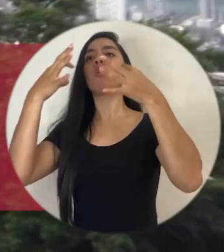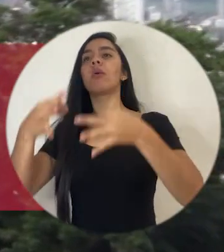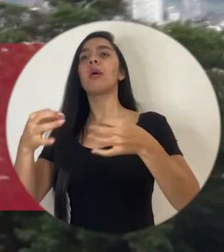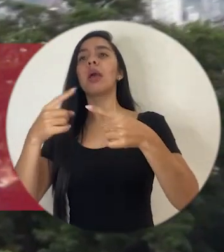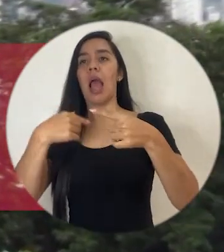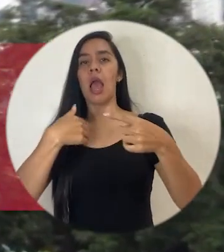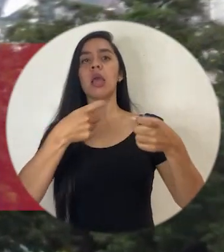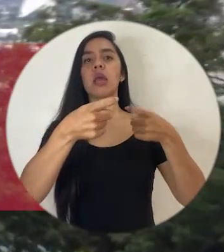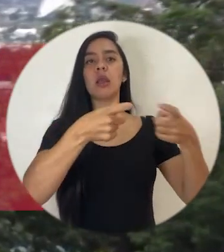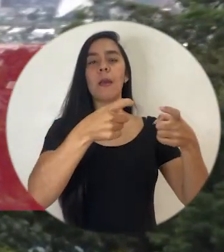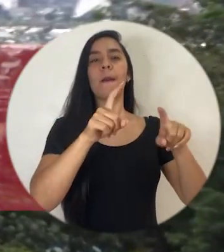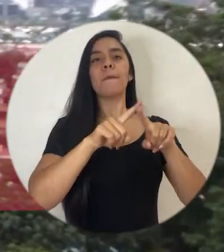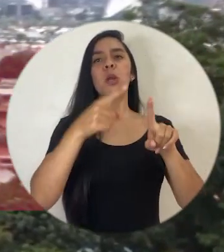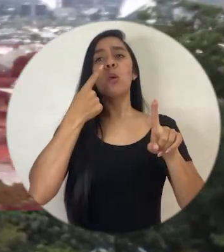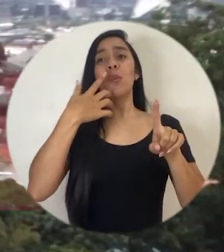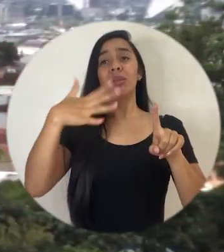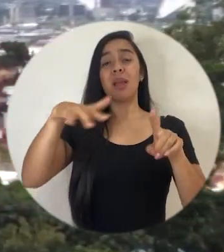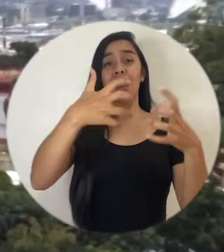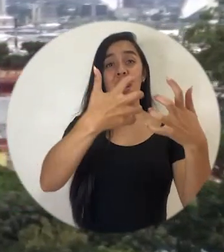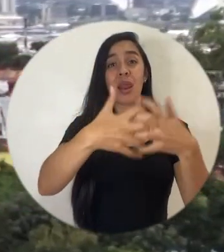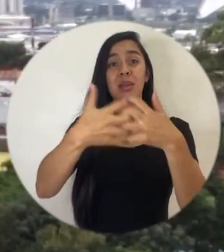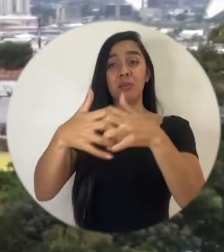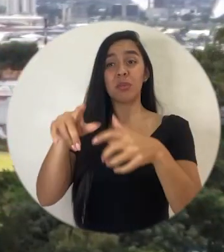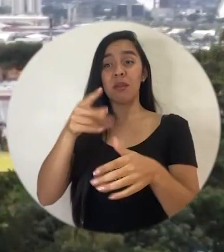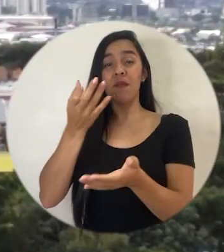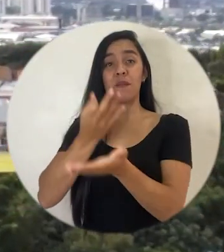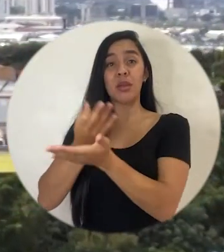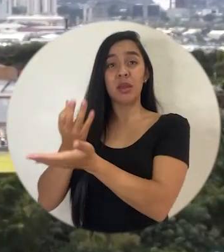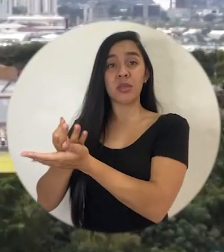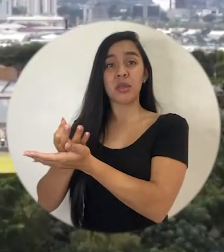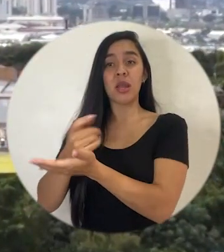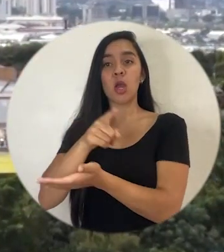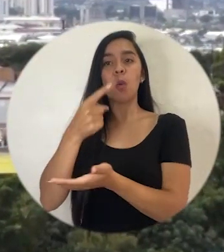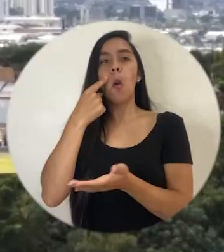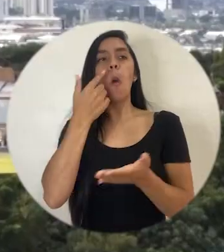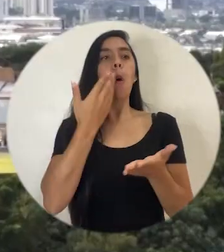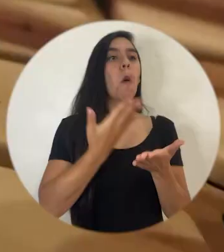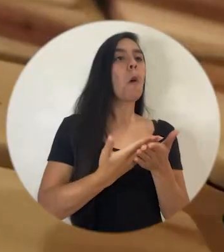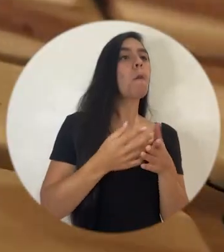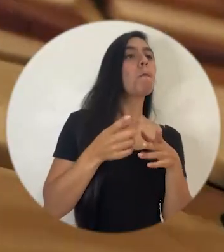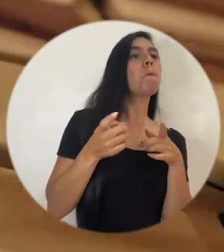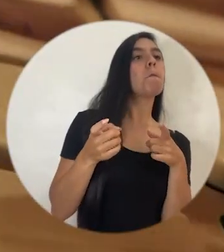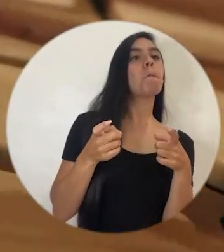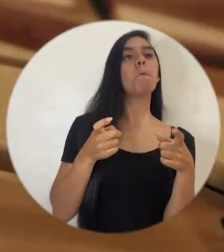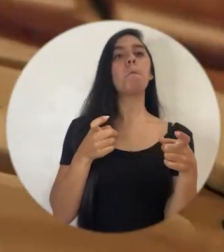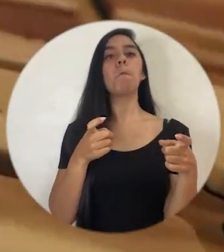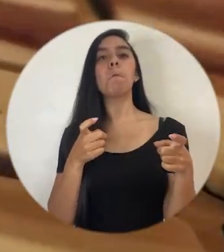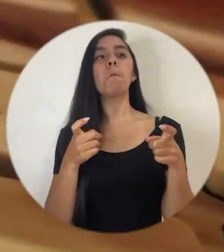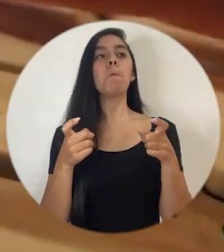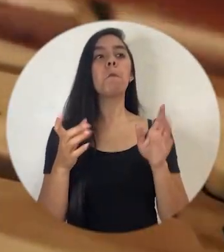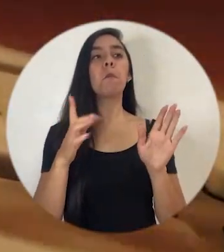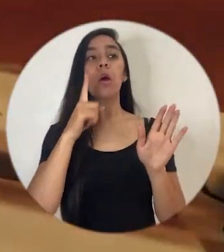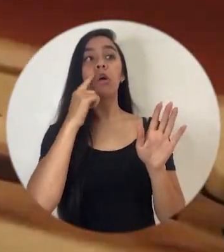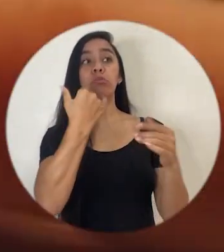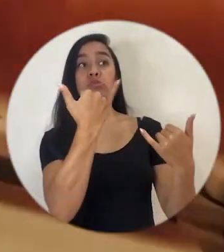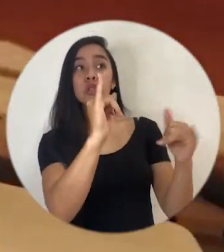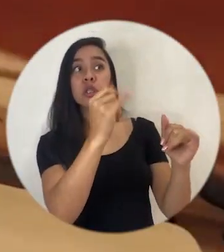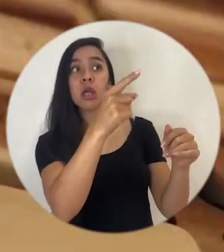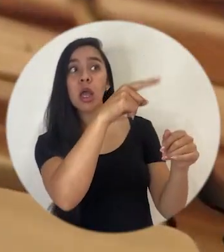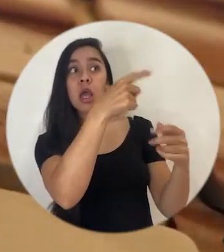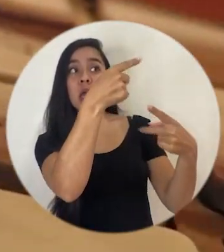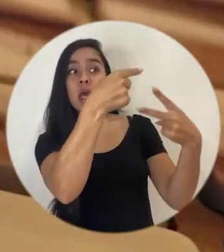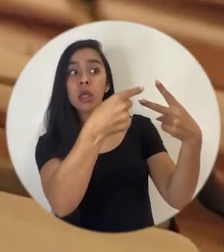pero pareciera ser que las entidades financieras están como probando a ver hasta dónde